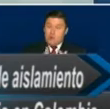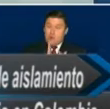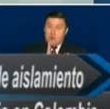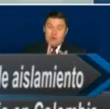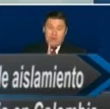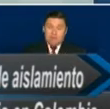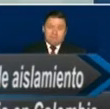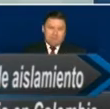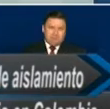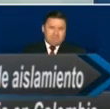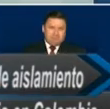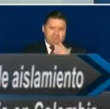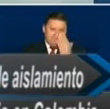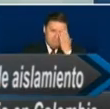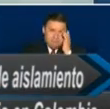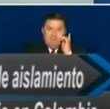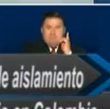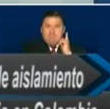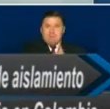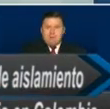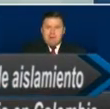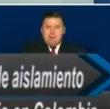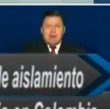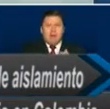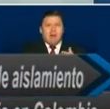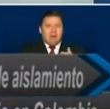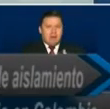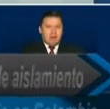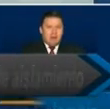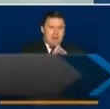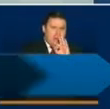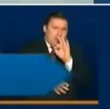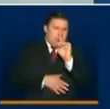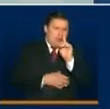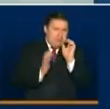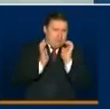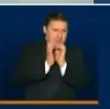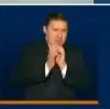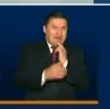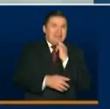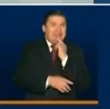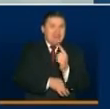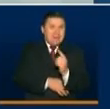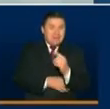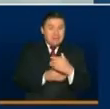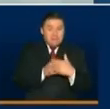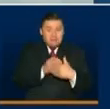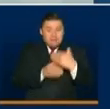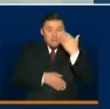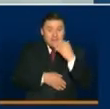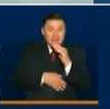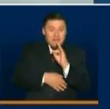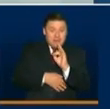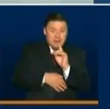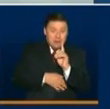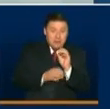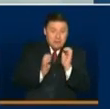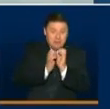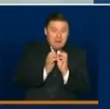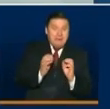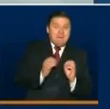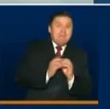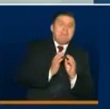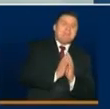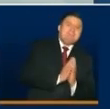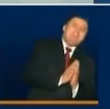que fue la que nosotros declaramos hasta el 31 de mayo, a partir del 31 de mayo se va